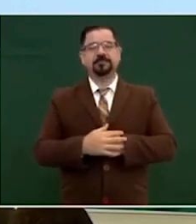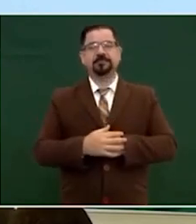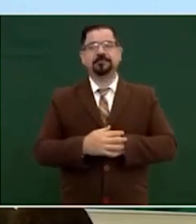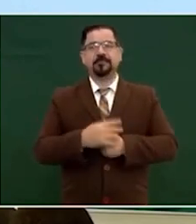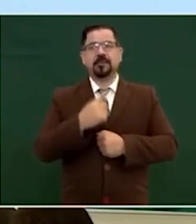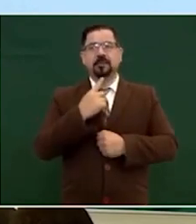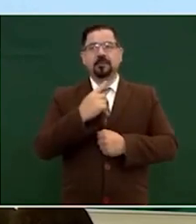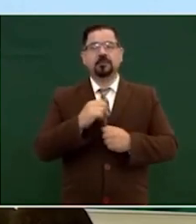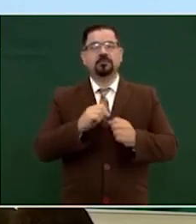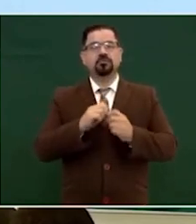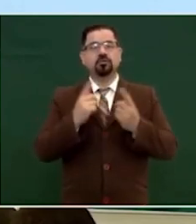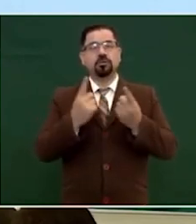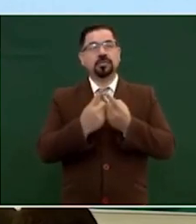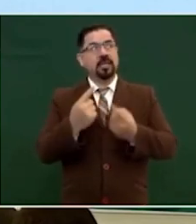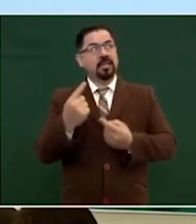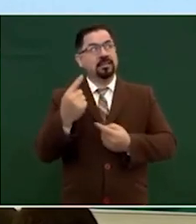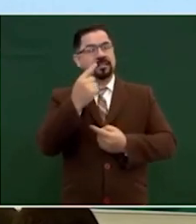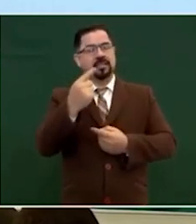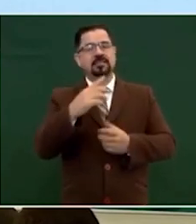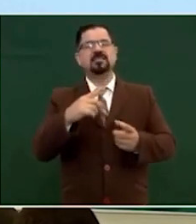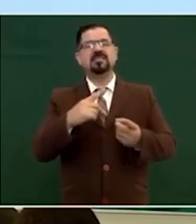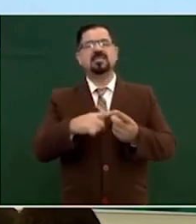en donde está Cabal Peniche